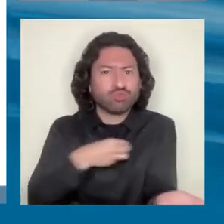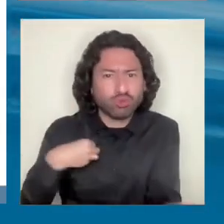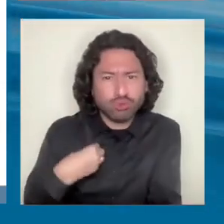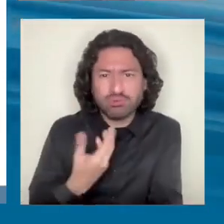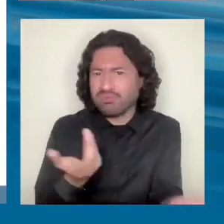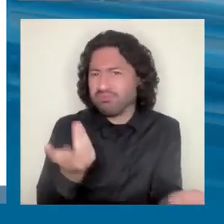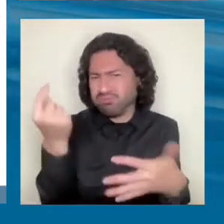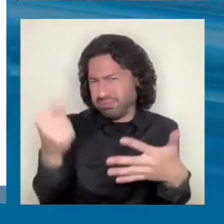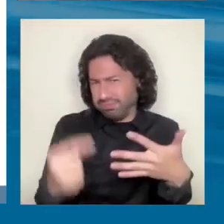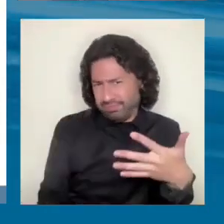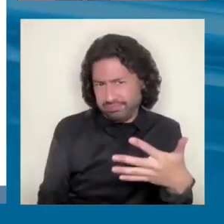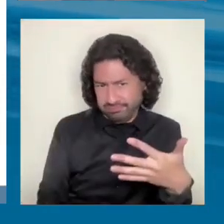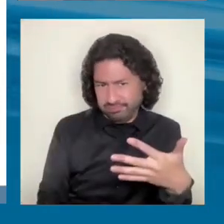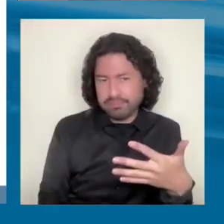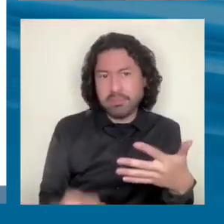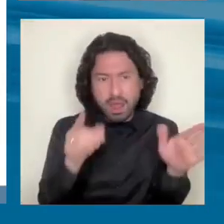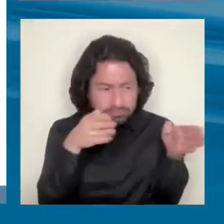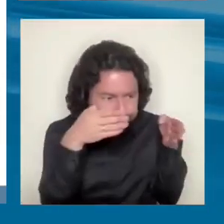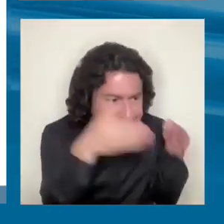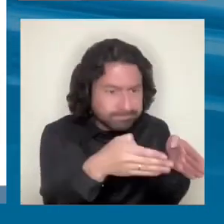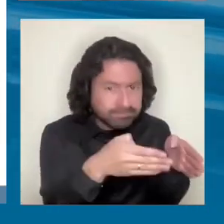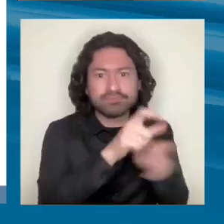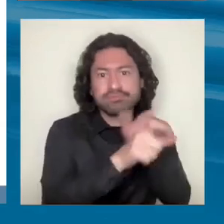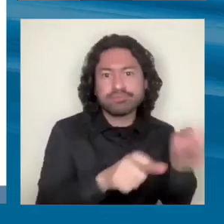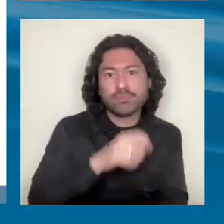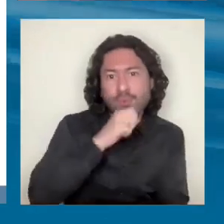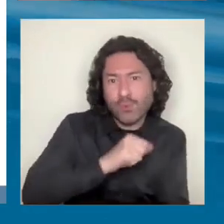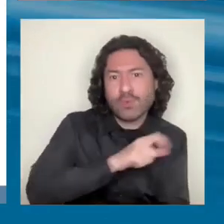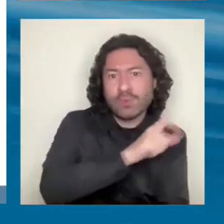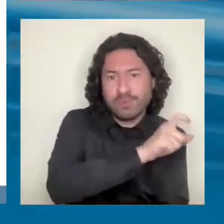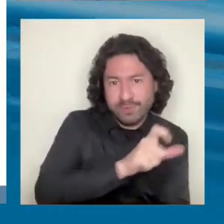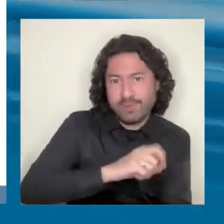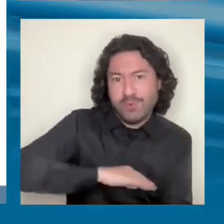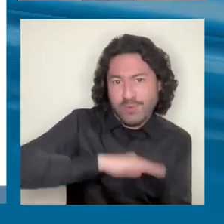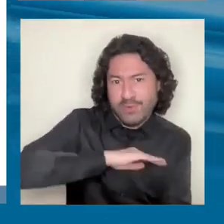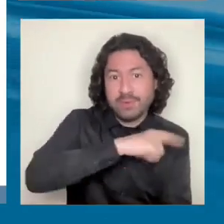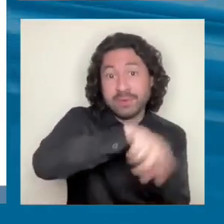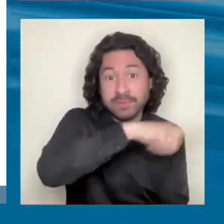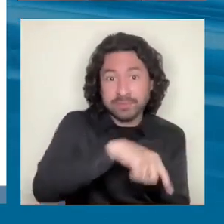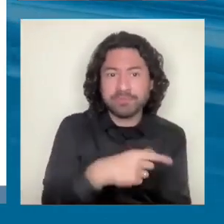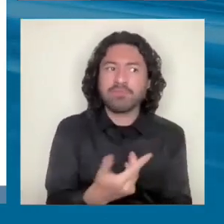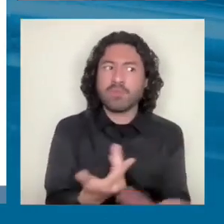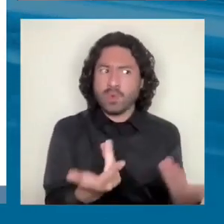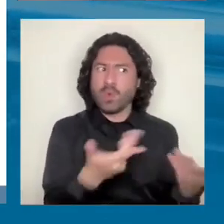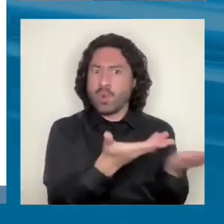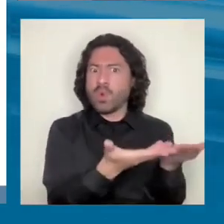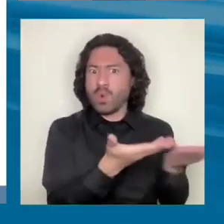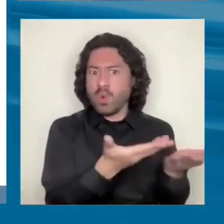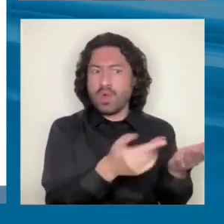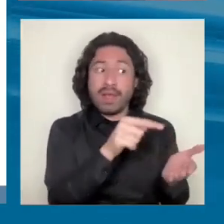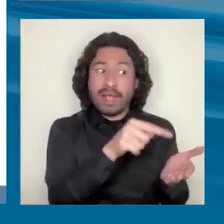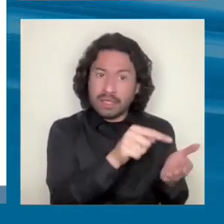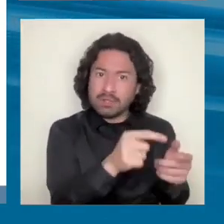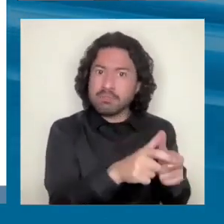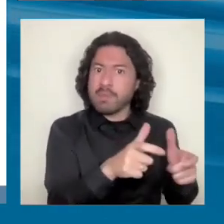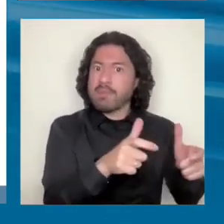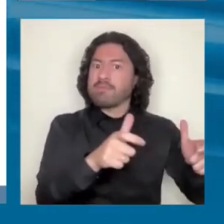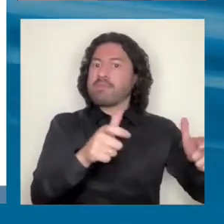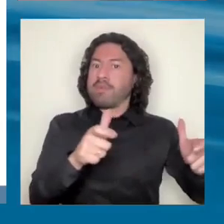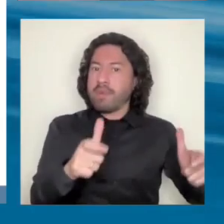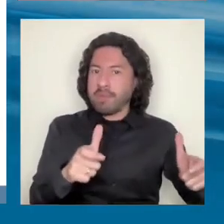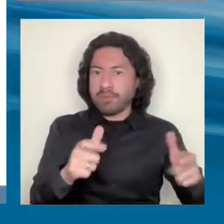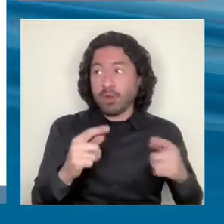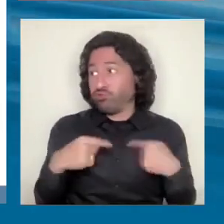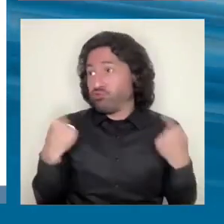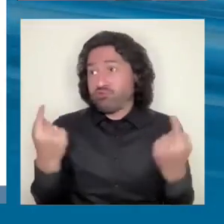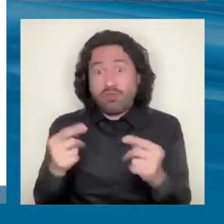en fin, este tema del sector de servicios de cuidado es uno de los que va a crecer muchísimo. Todos vamos a